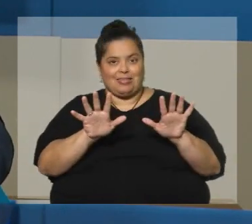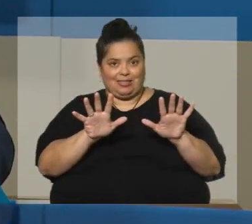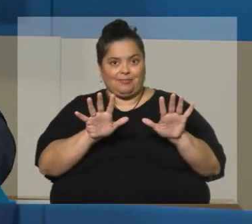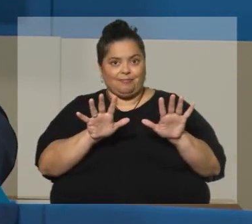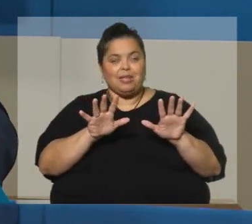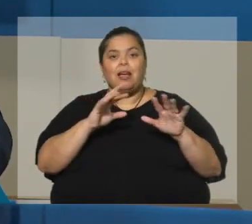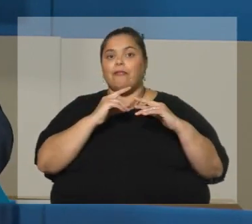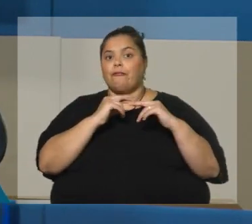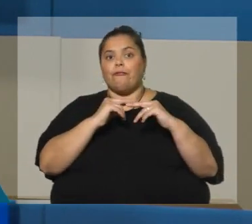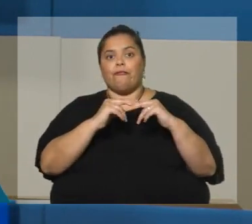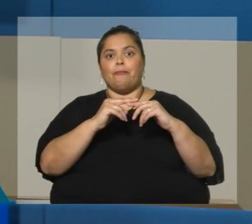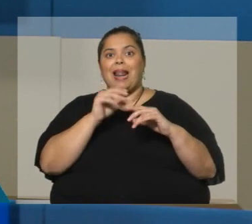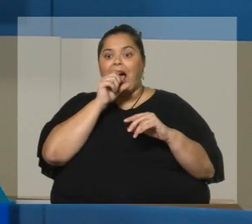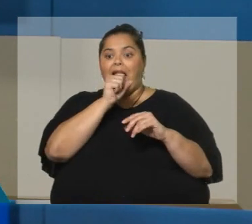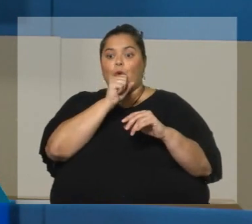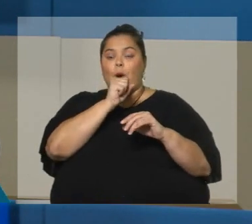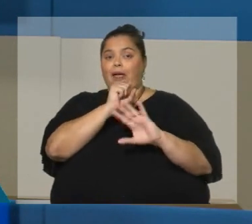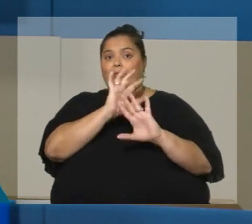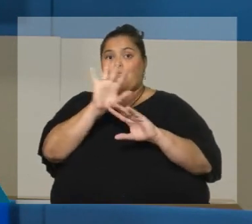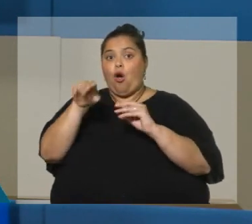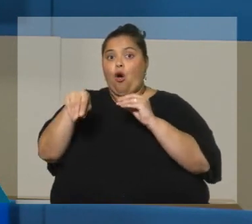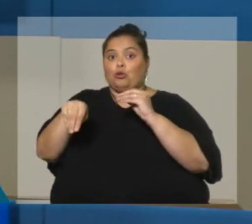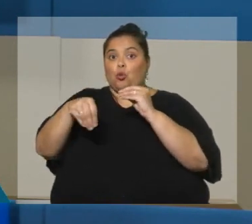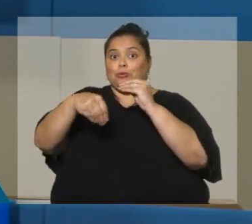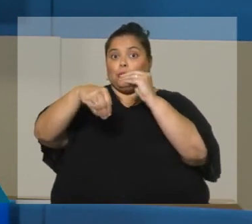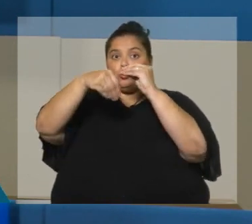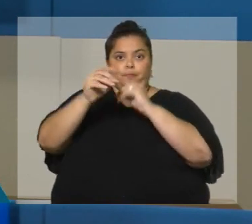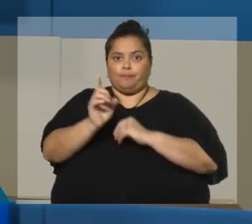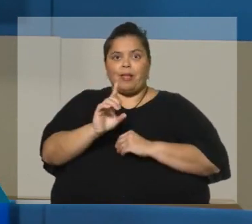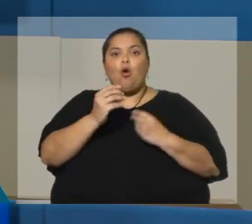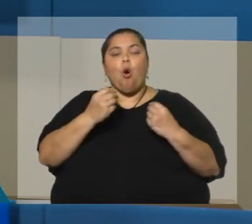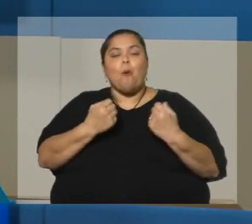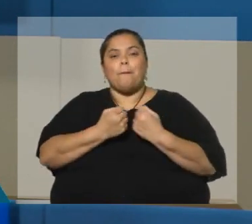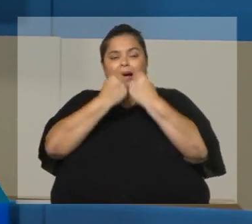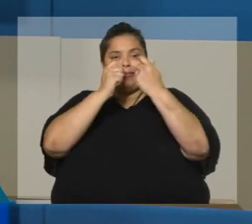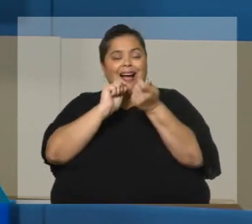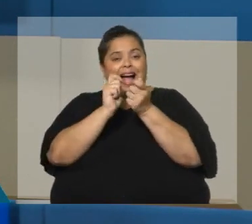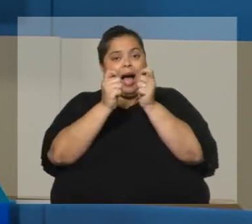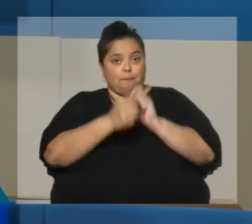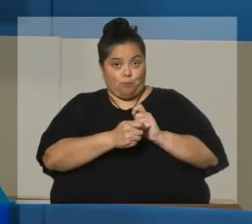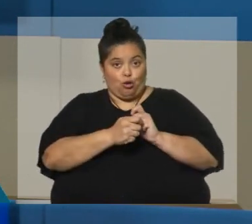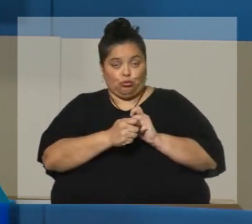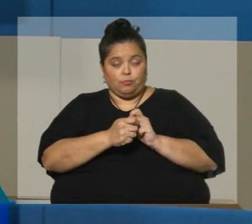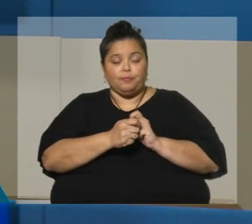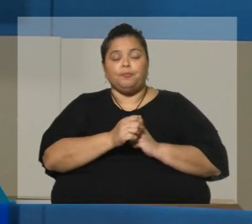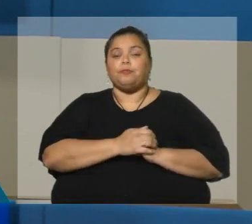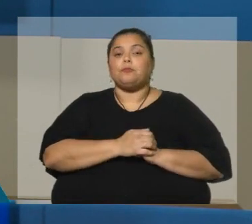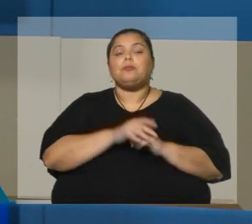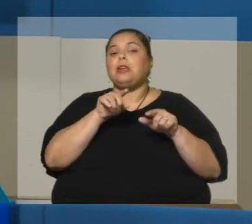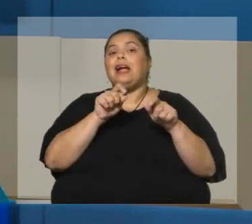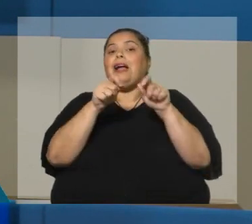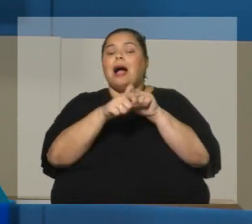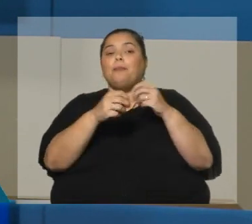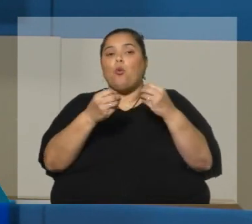tendencia al alza que hablaba recién. ¿Cuánto impactan los cambios producto de la negociación